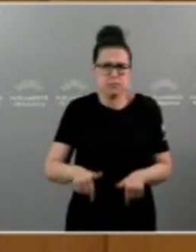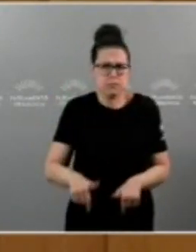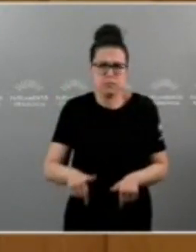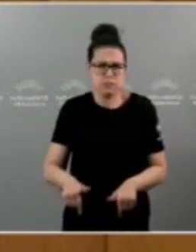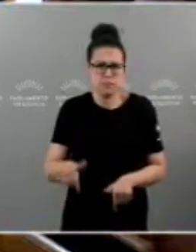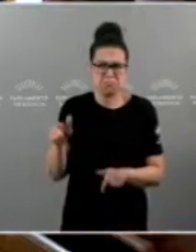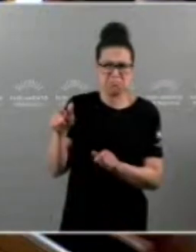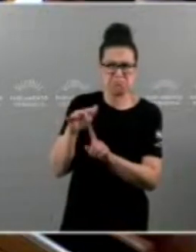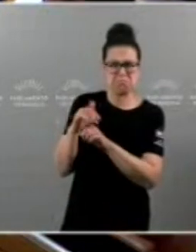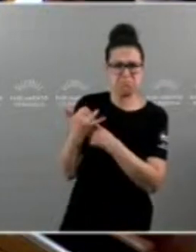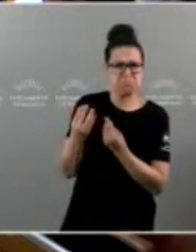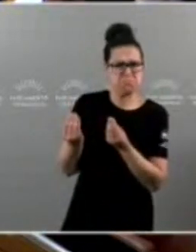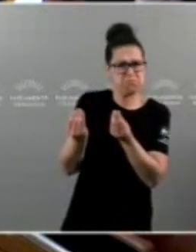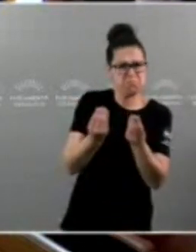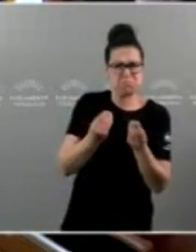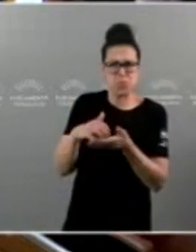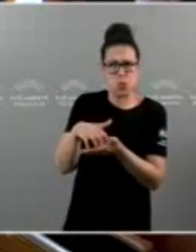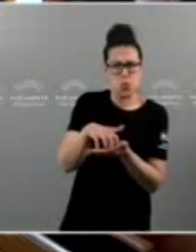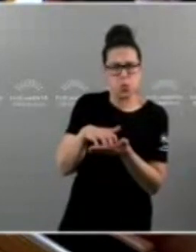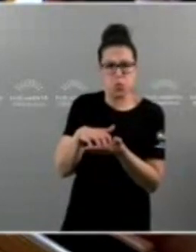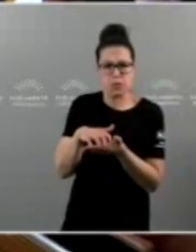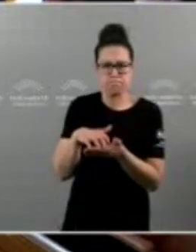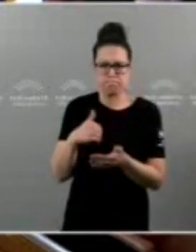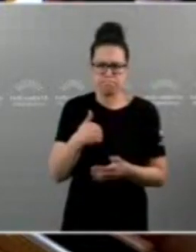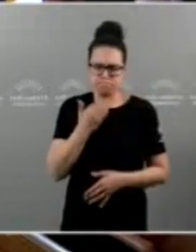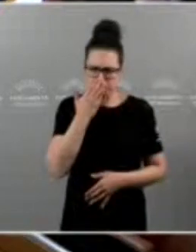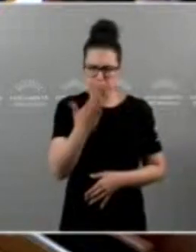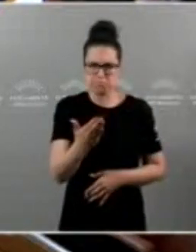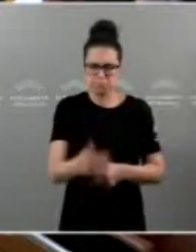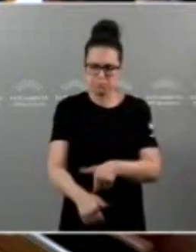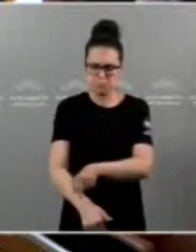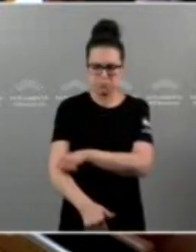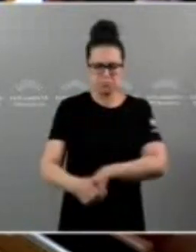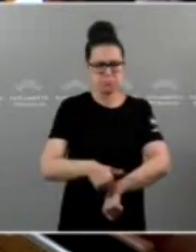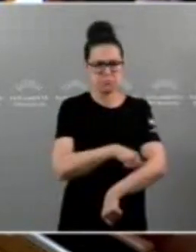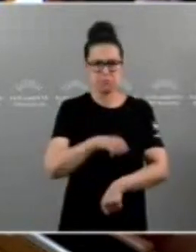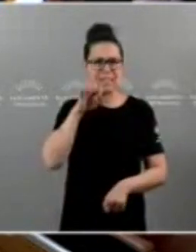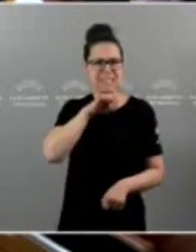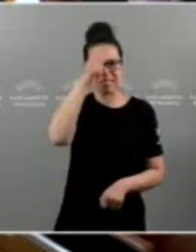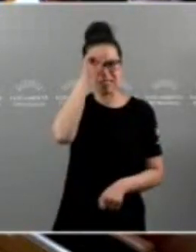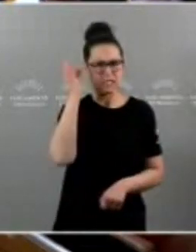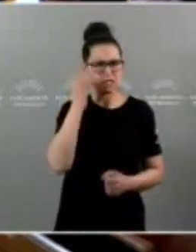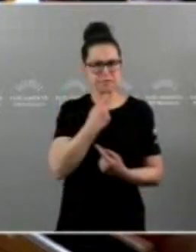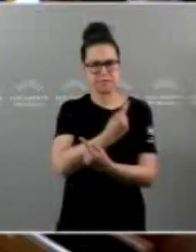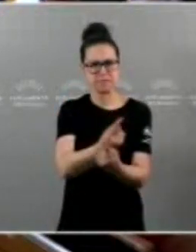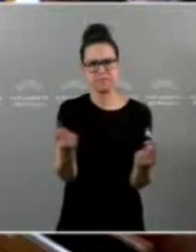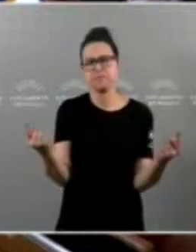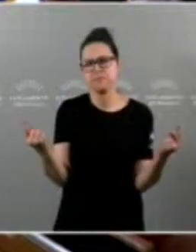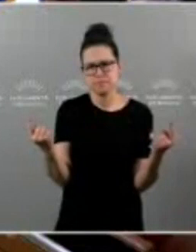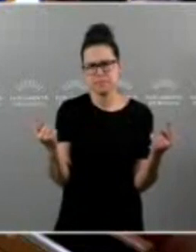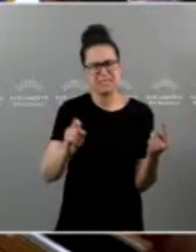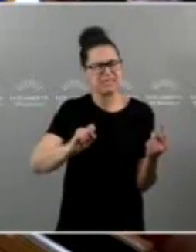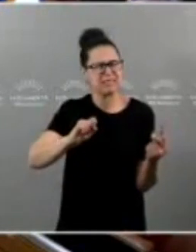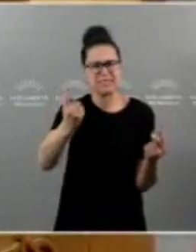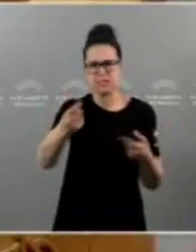ofrece moi pocas certezas, eu quero dar aos galegos unha, a principal, a que máis necesitan, a que máis